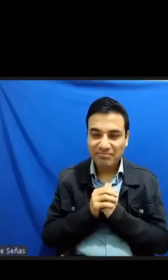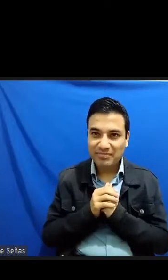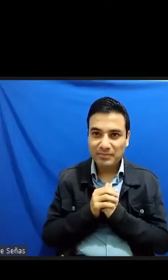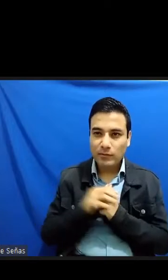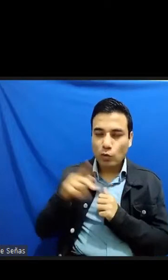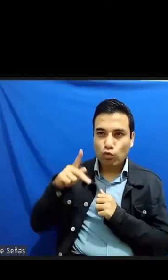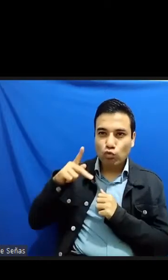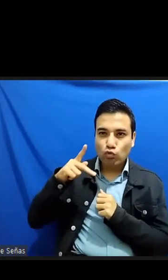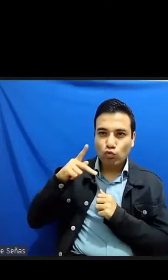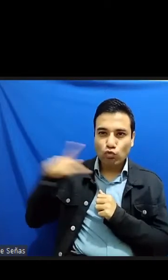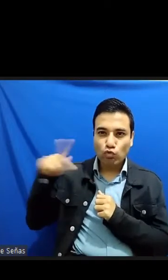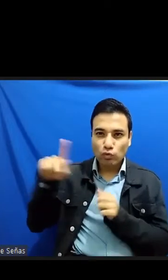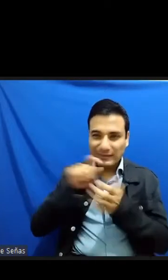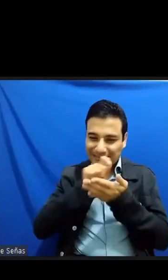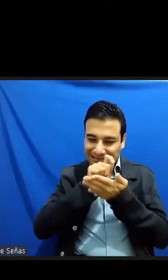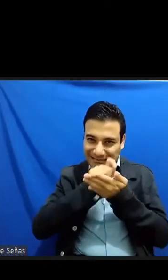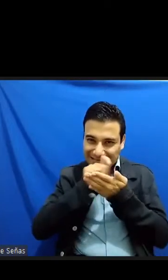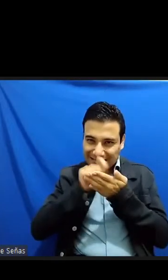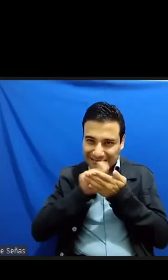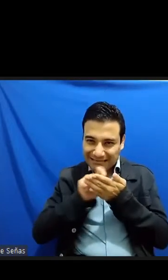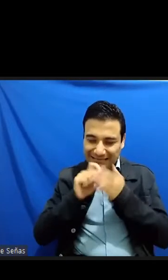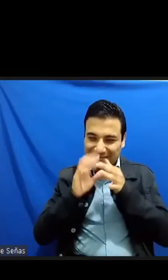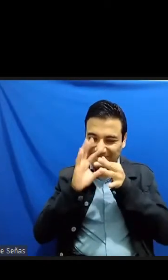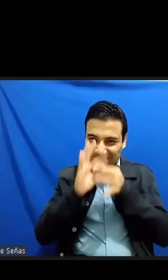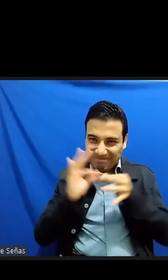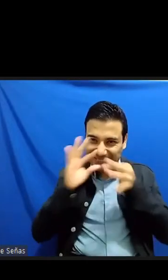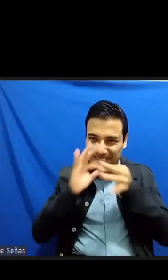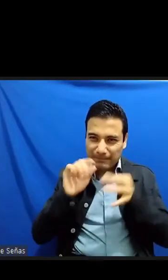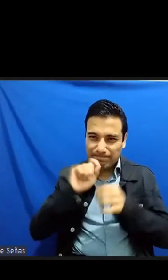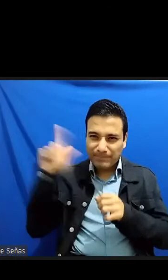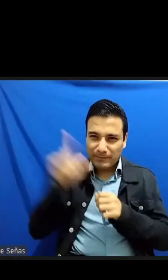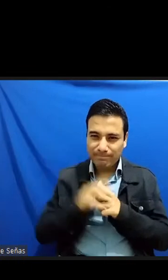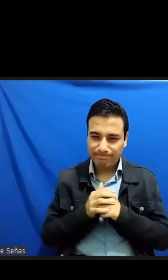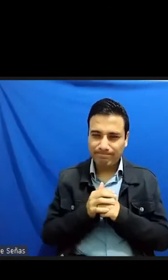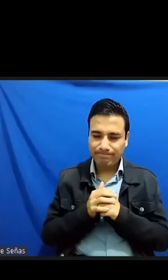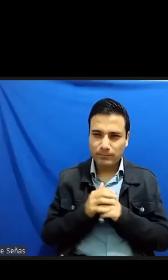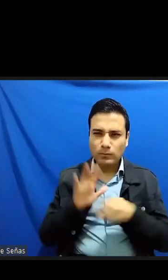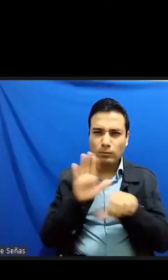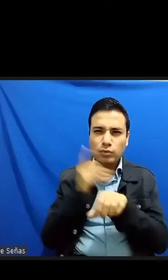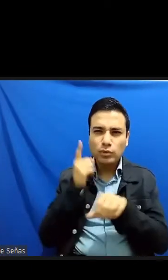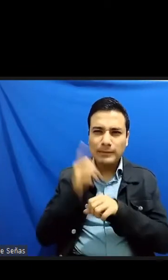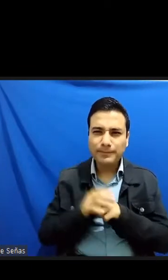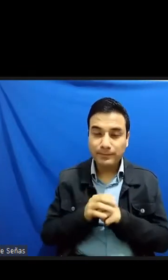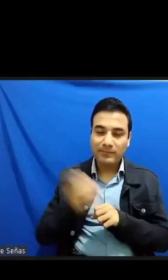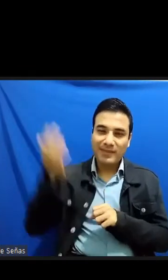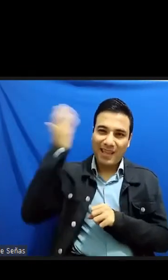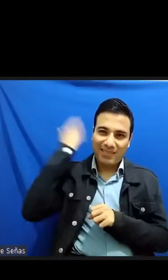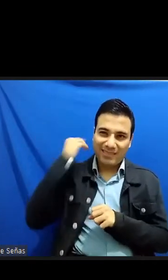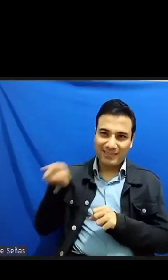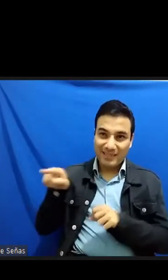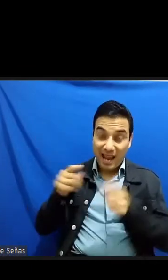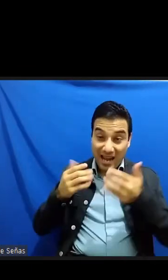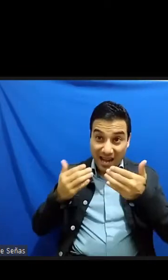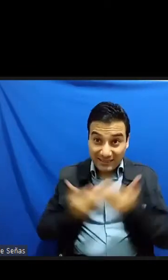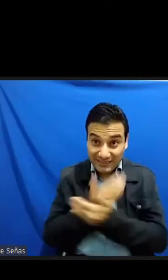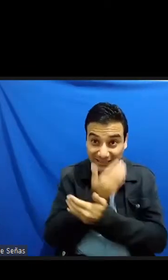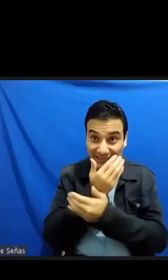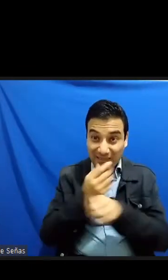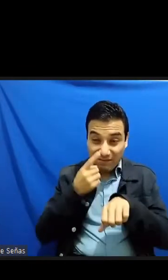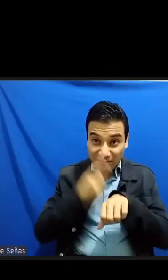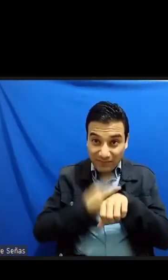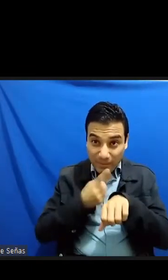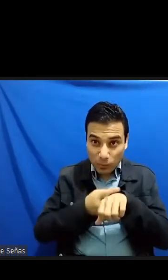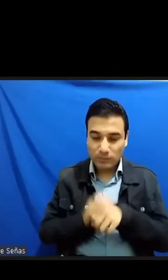existencia la estafa en la que se vio envuelto desde antes de su nacimiento la gestación de una